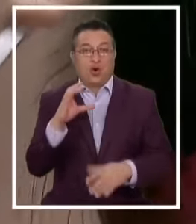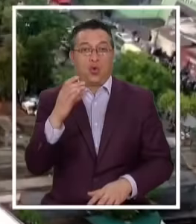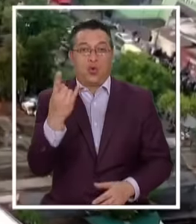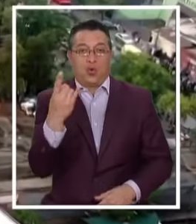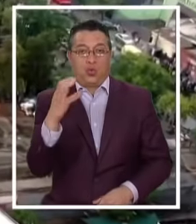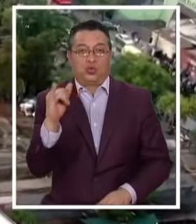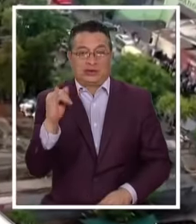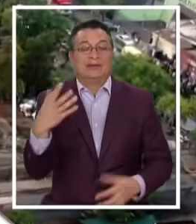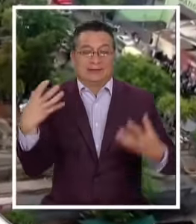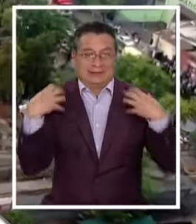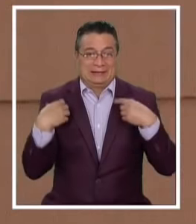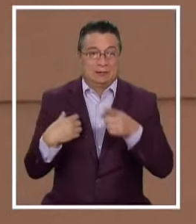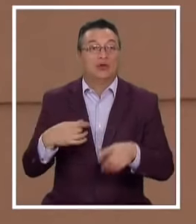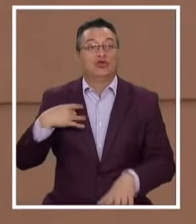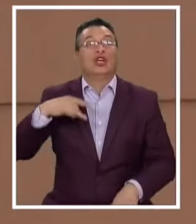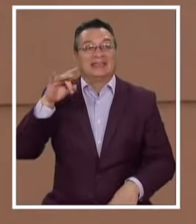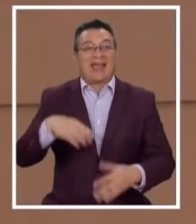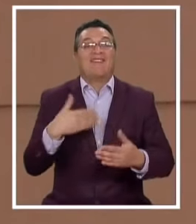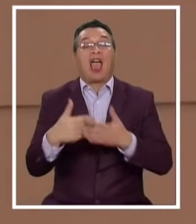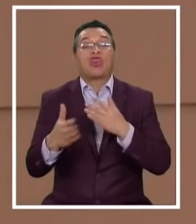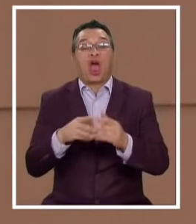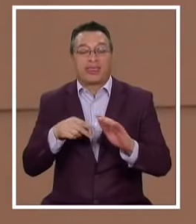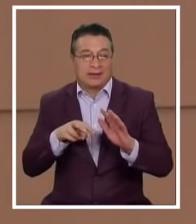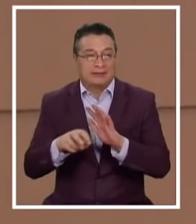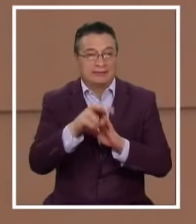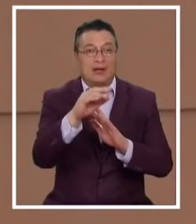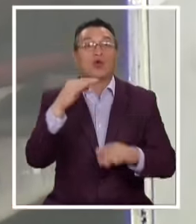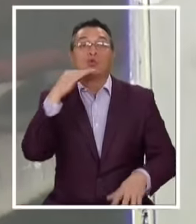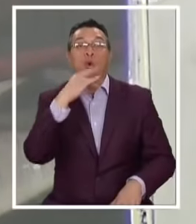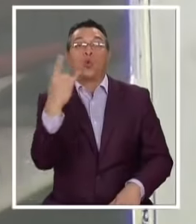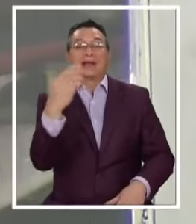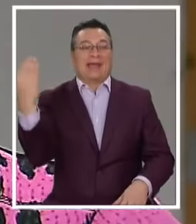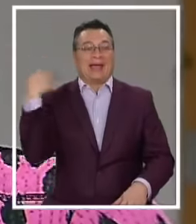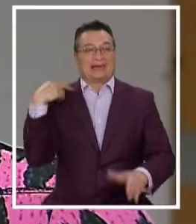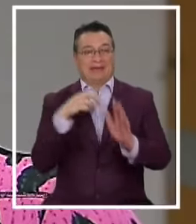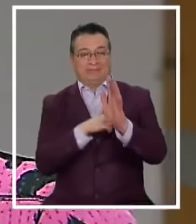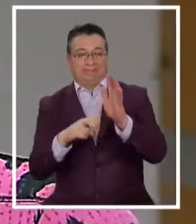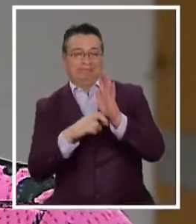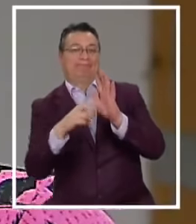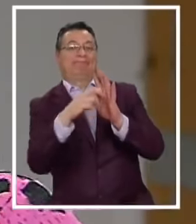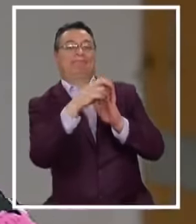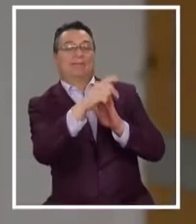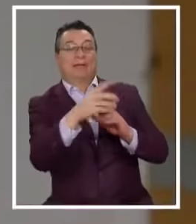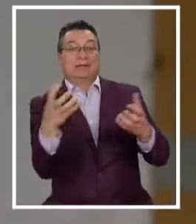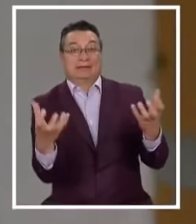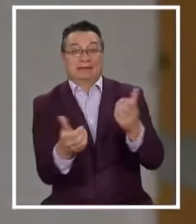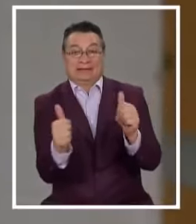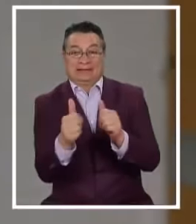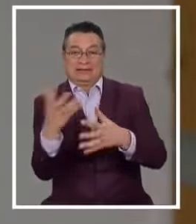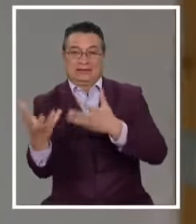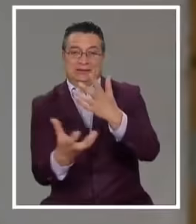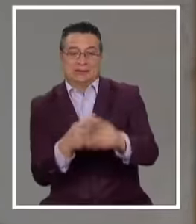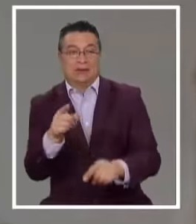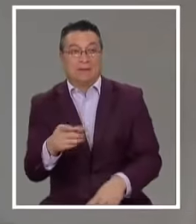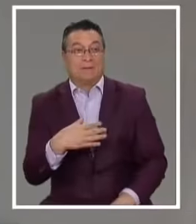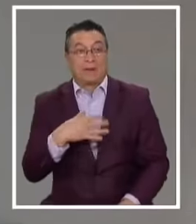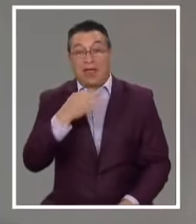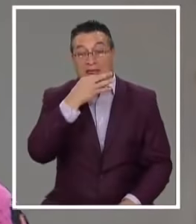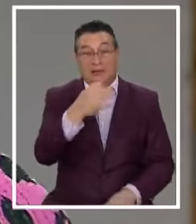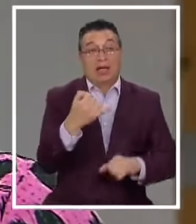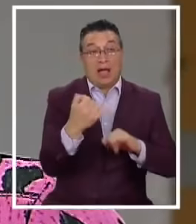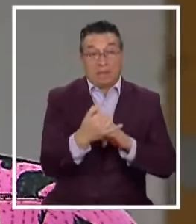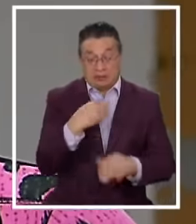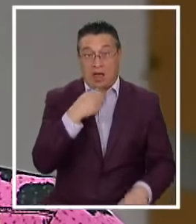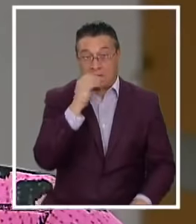críticos Yo sabía por dónde entrar Que era la escalera De emergencia de atrás Que era muy cercana A la zona de incendio Y le dije a mi